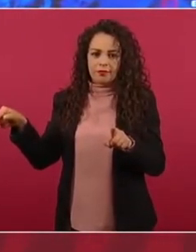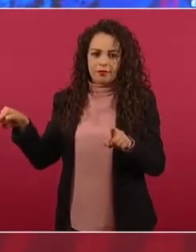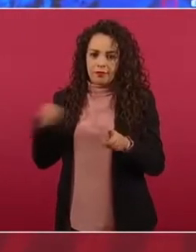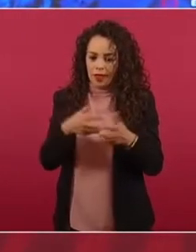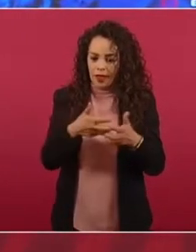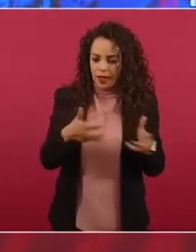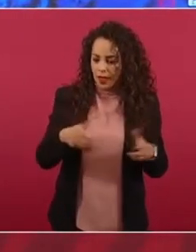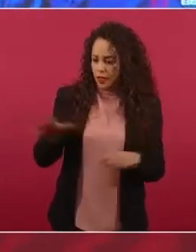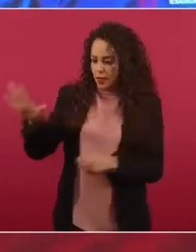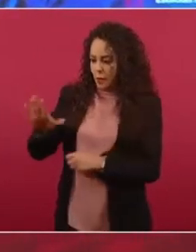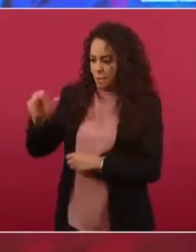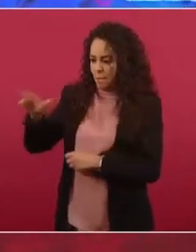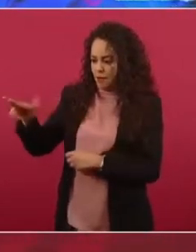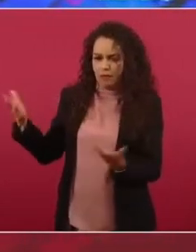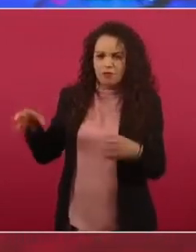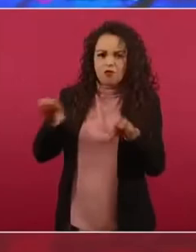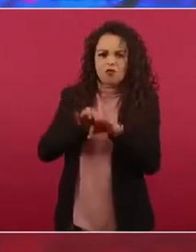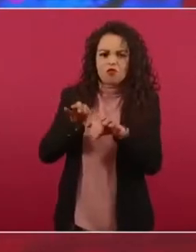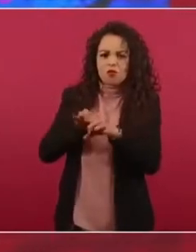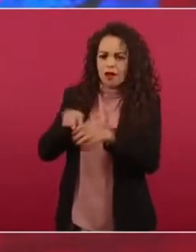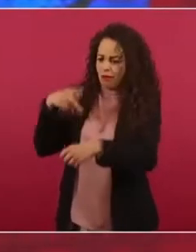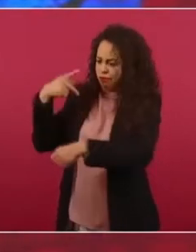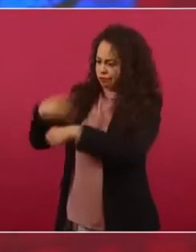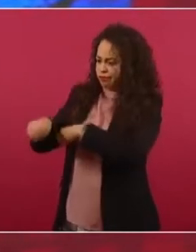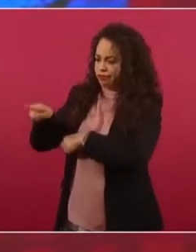¿Cómo es que se está afectando? Bueno,